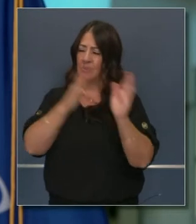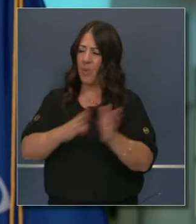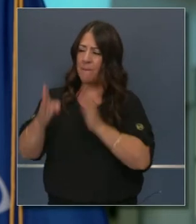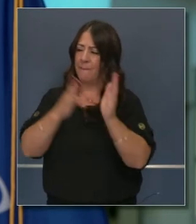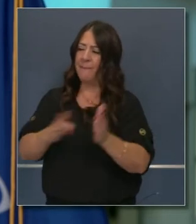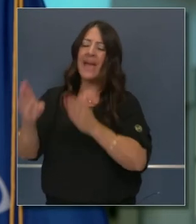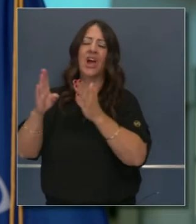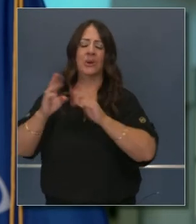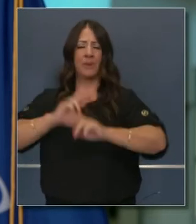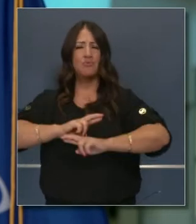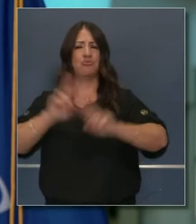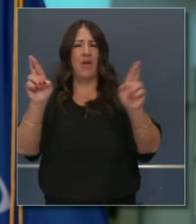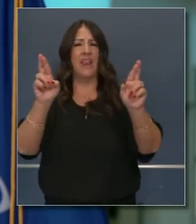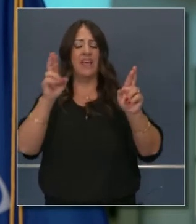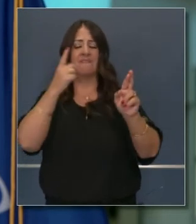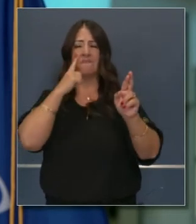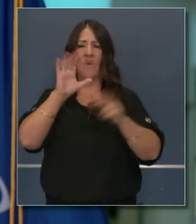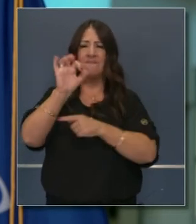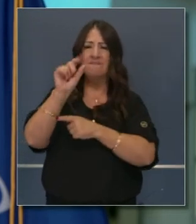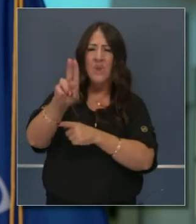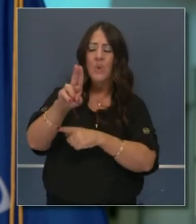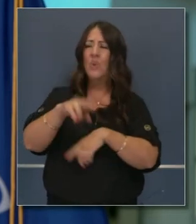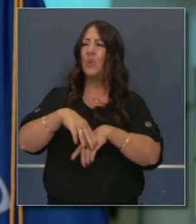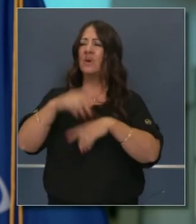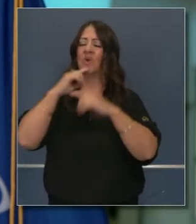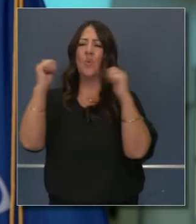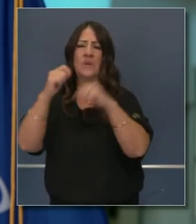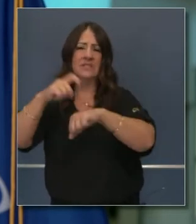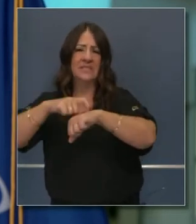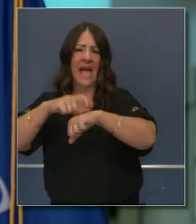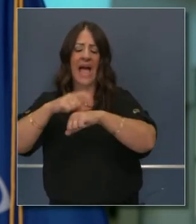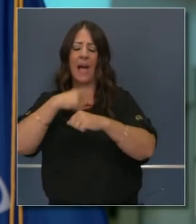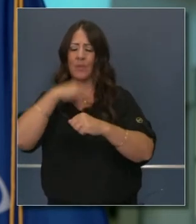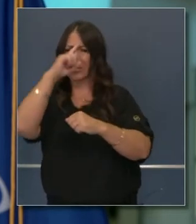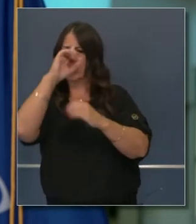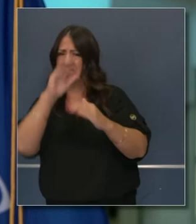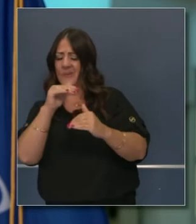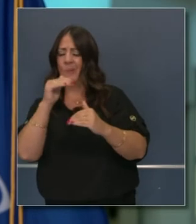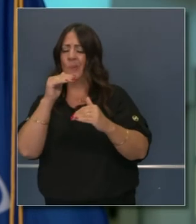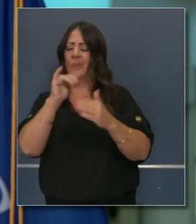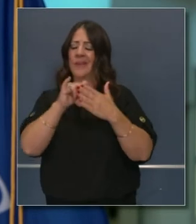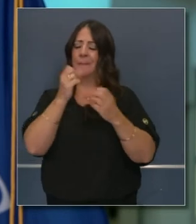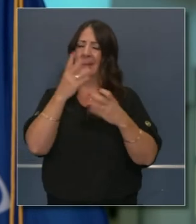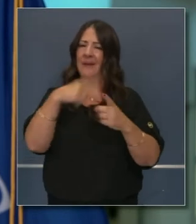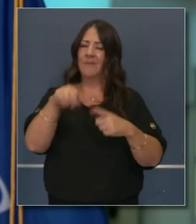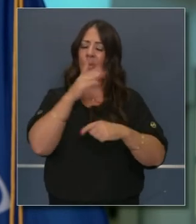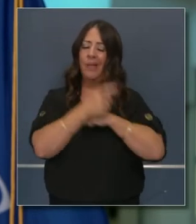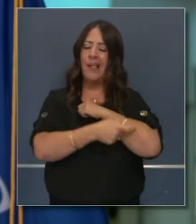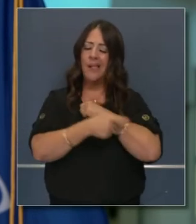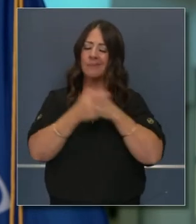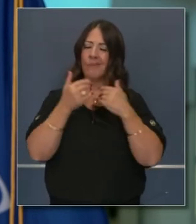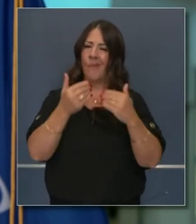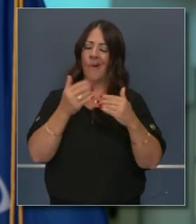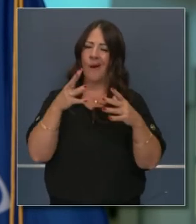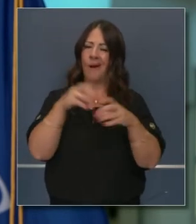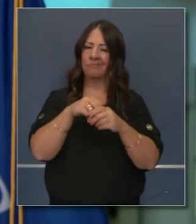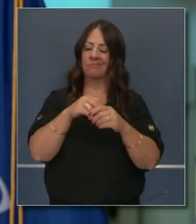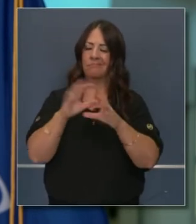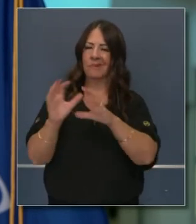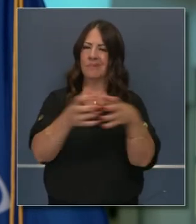para entrar en esta temporada de Navidad, esta temporada de invierno, donde la gente pasa más tiempo